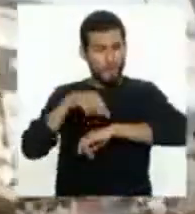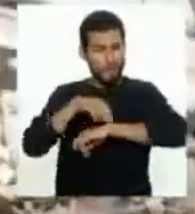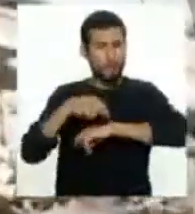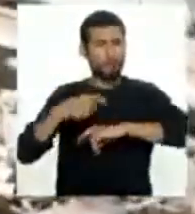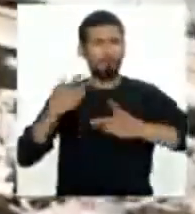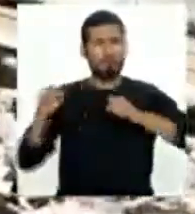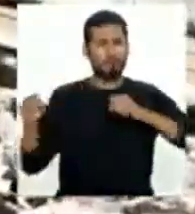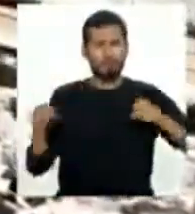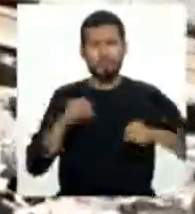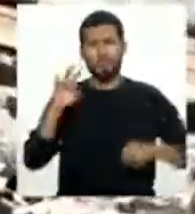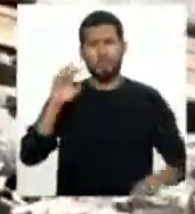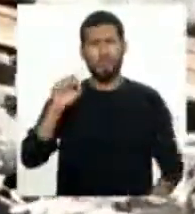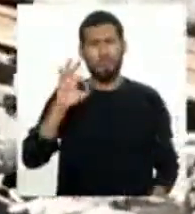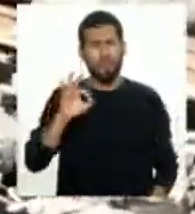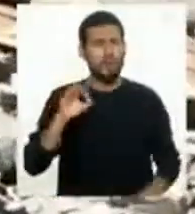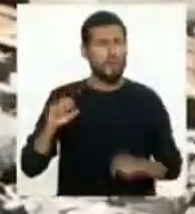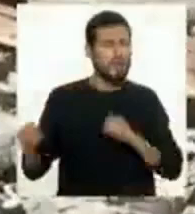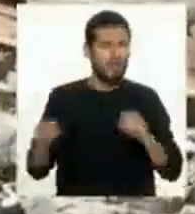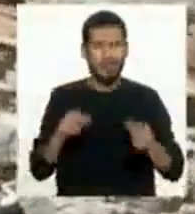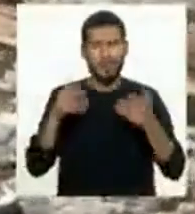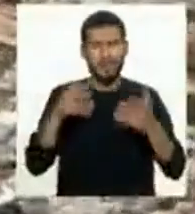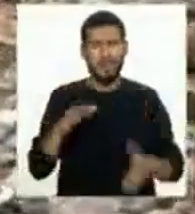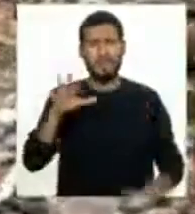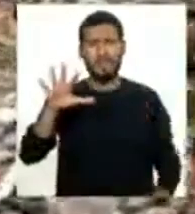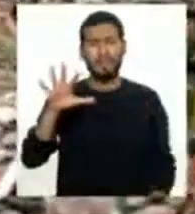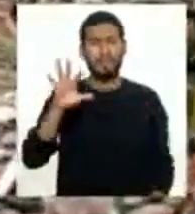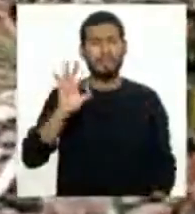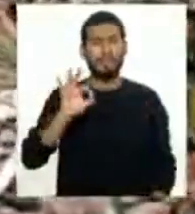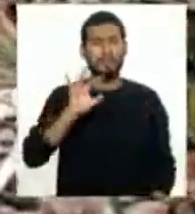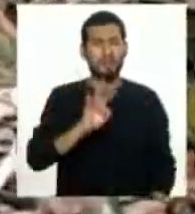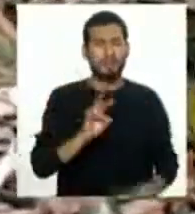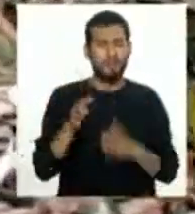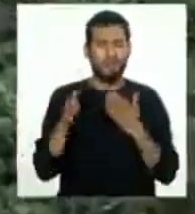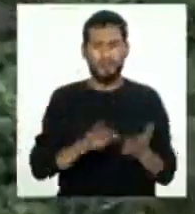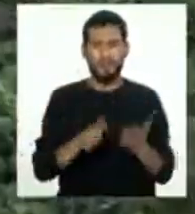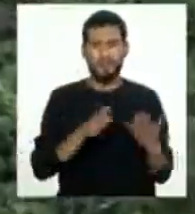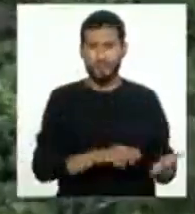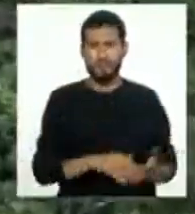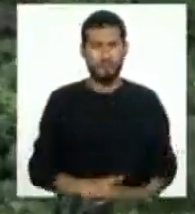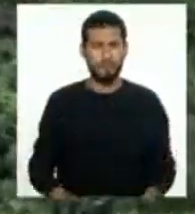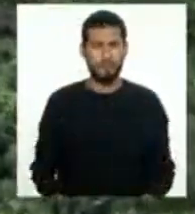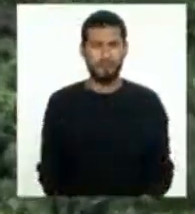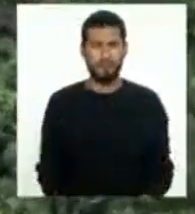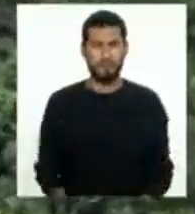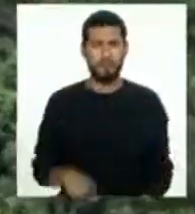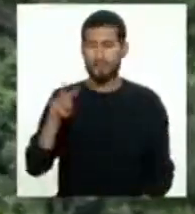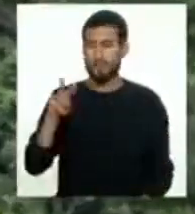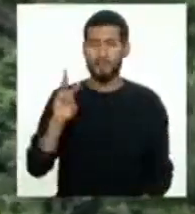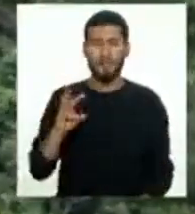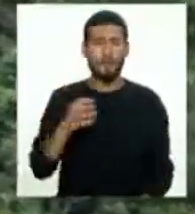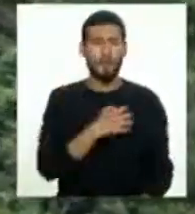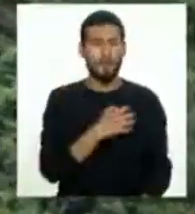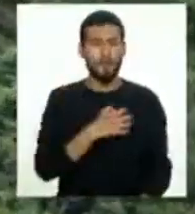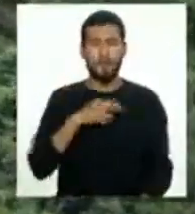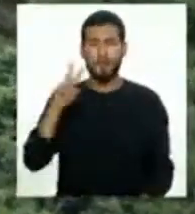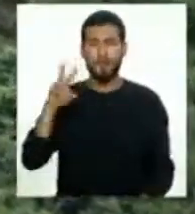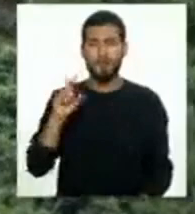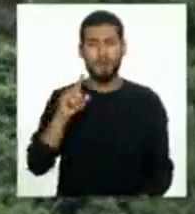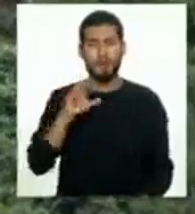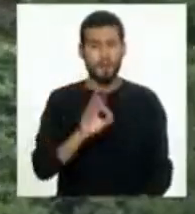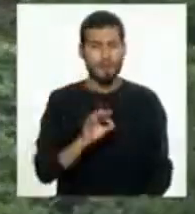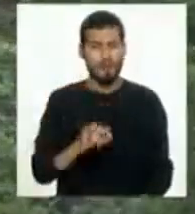.9 grados que dejó 597 muertes. 26 de mayo de 2019,